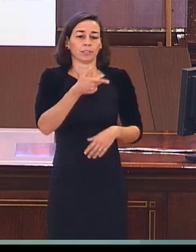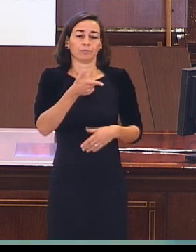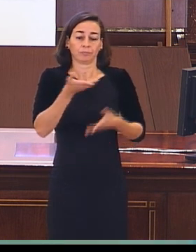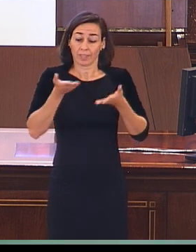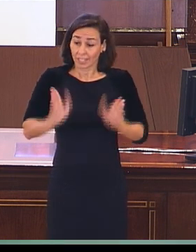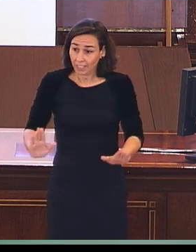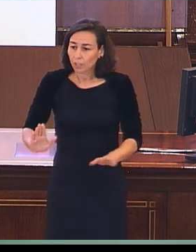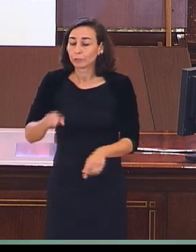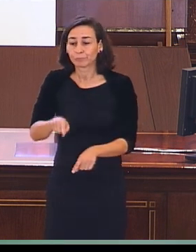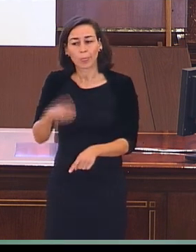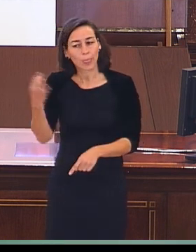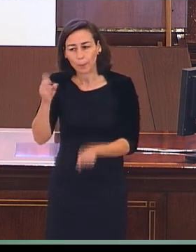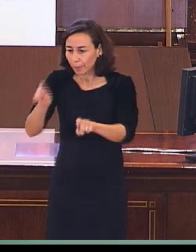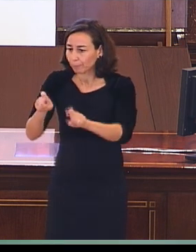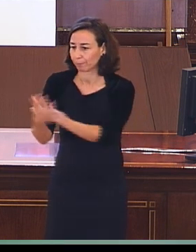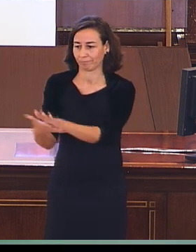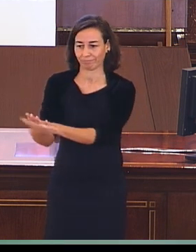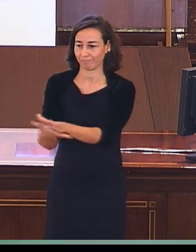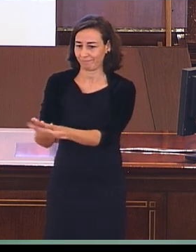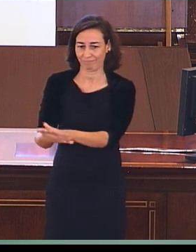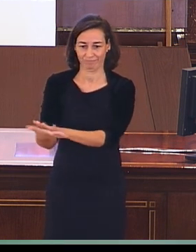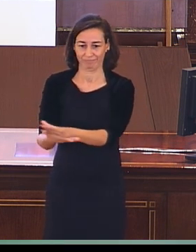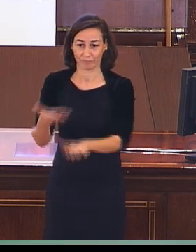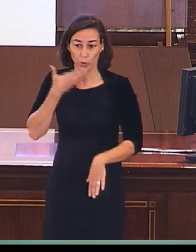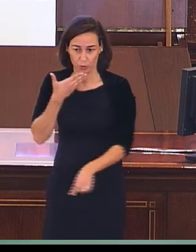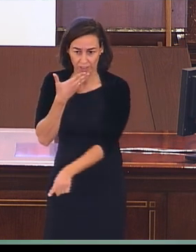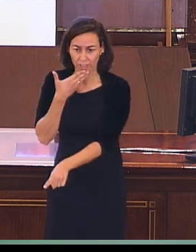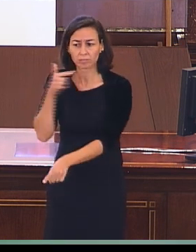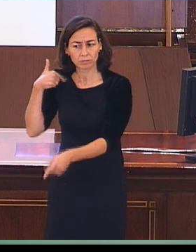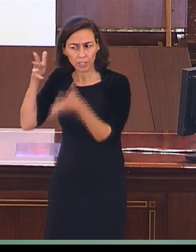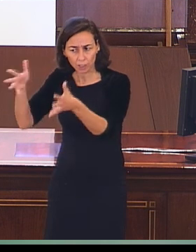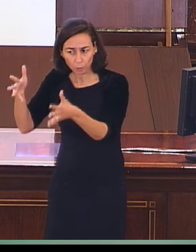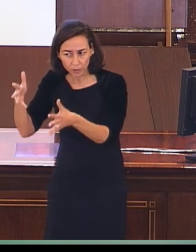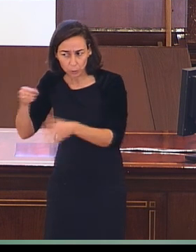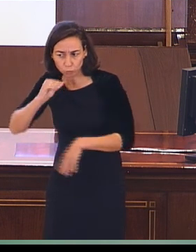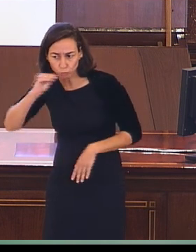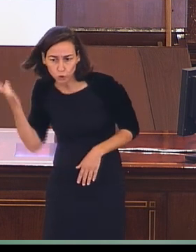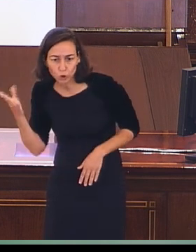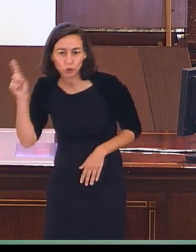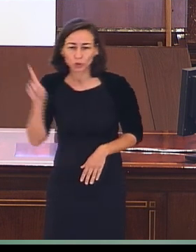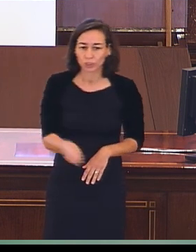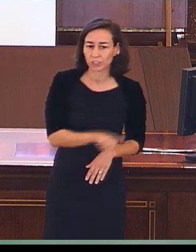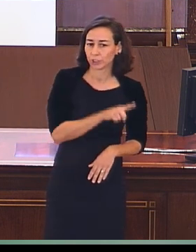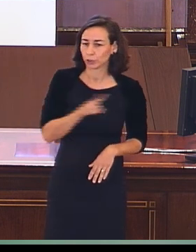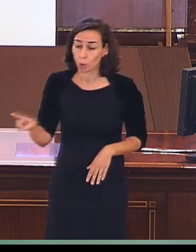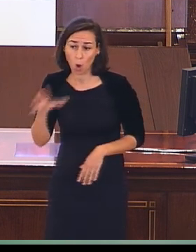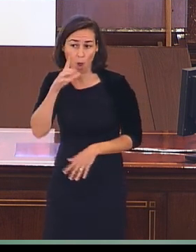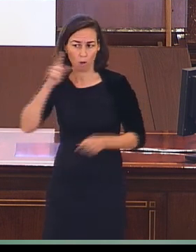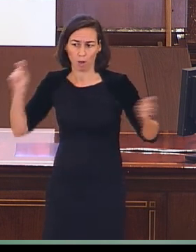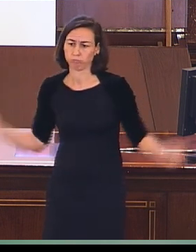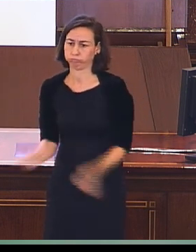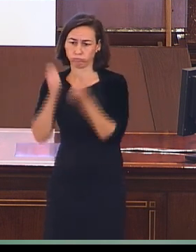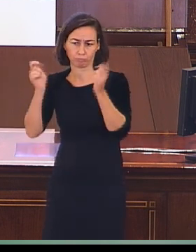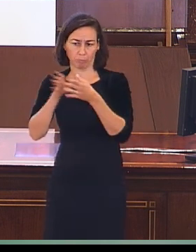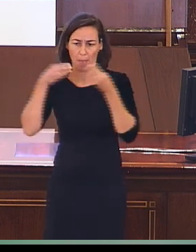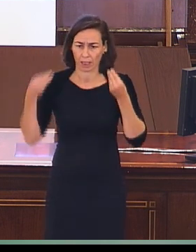enseñen lenguas de signos, ¿no? Bueno, es una recomendación que está dando lugar a distintas páginas web, distintos materiales,